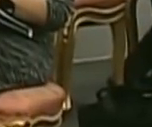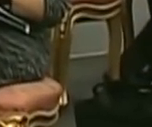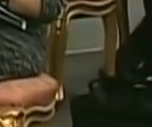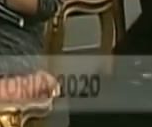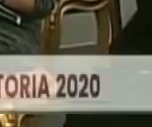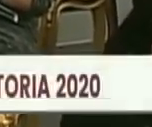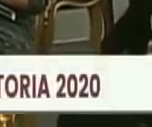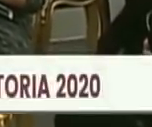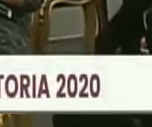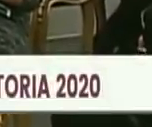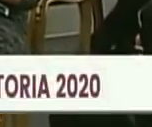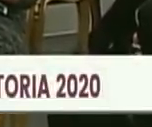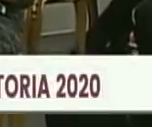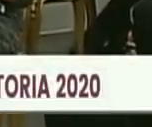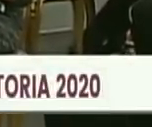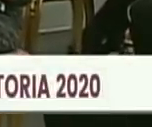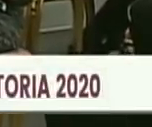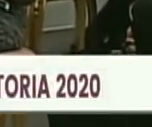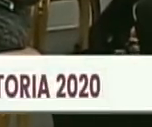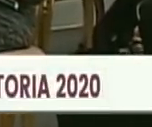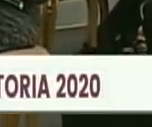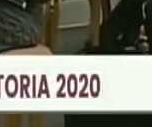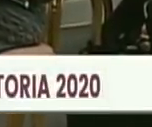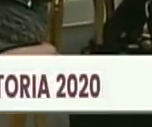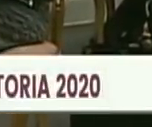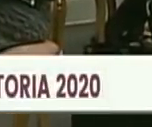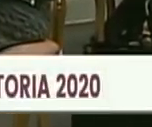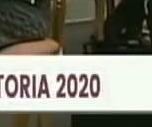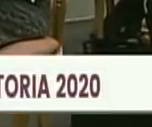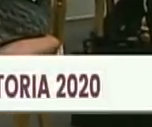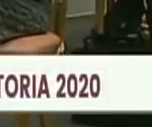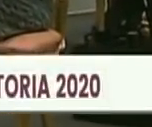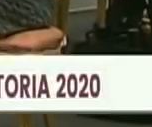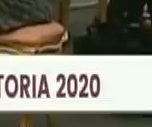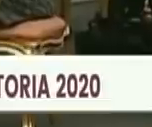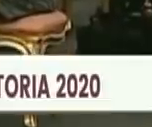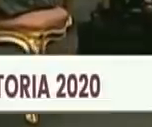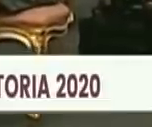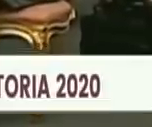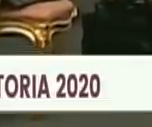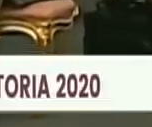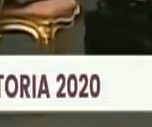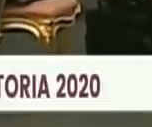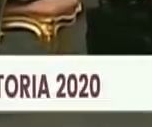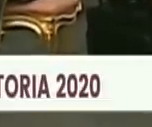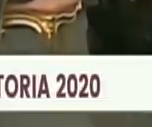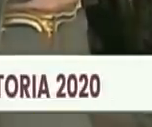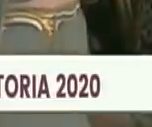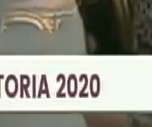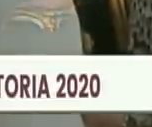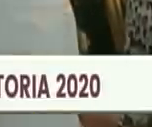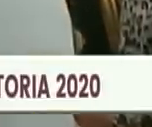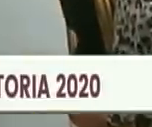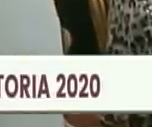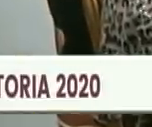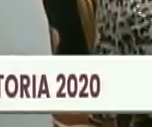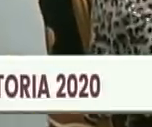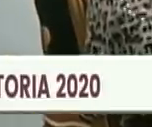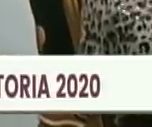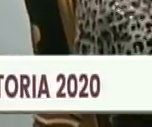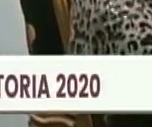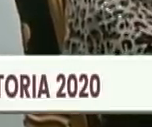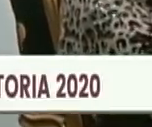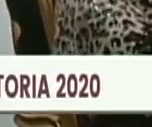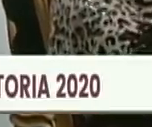bicentenario de la batalla de Carabobo el jefe de estado lidera este importante acto del premio nacional de historia